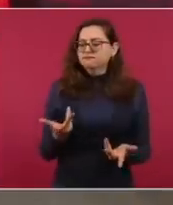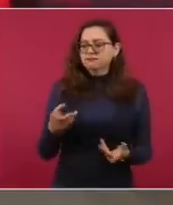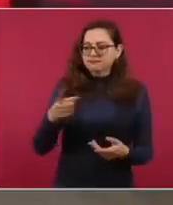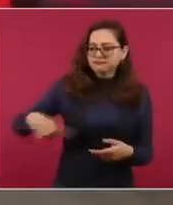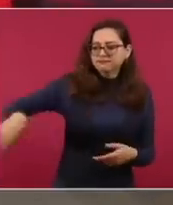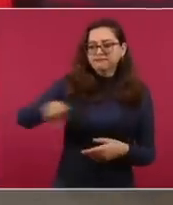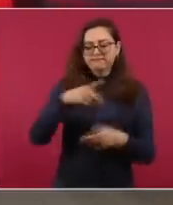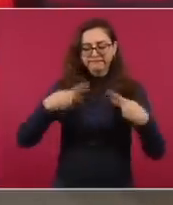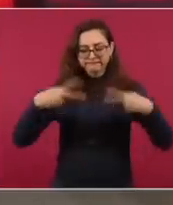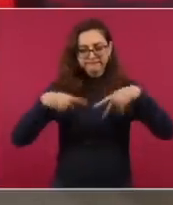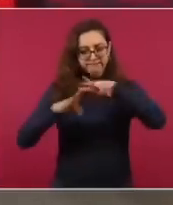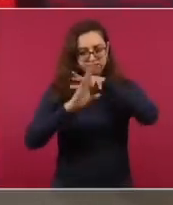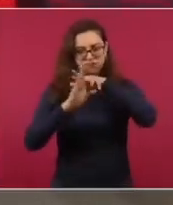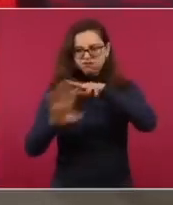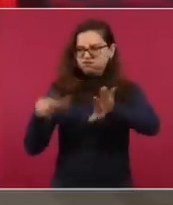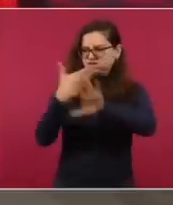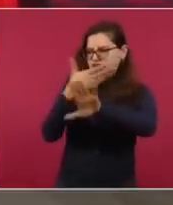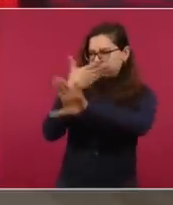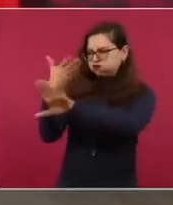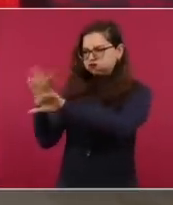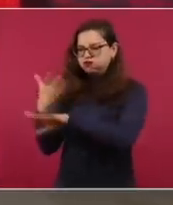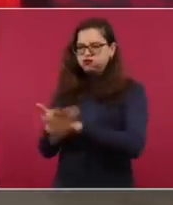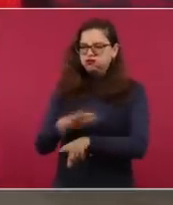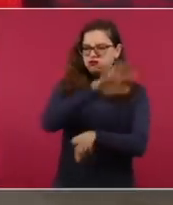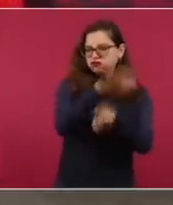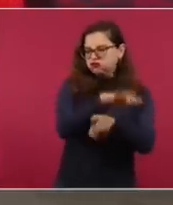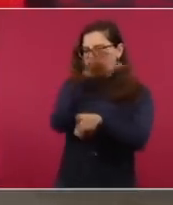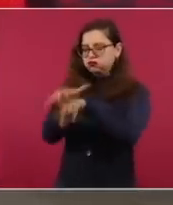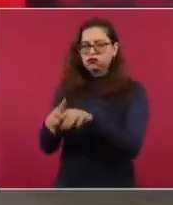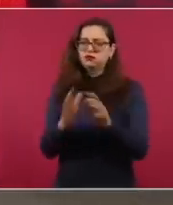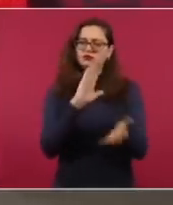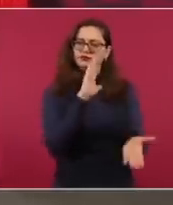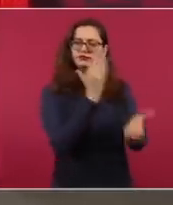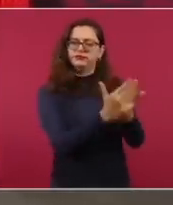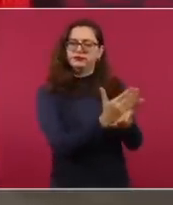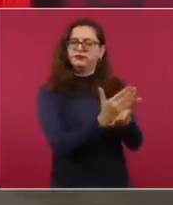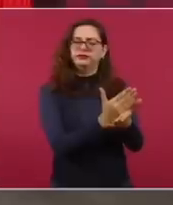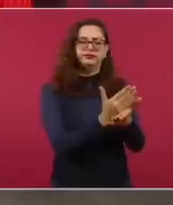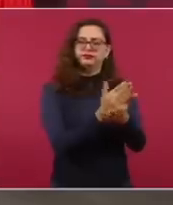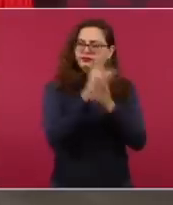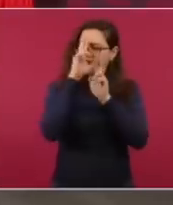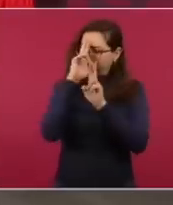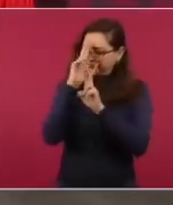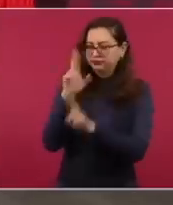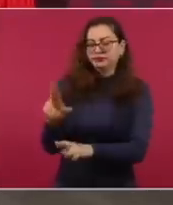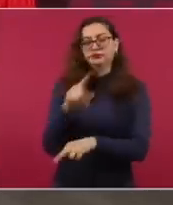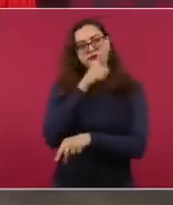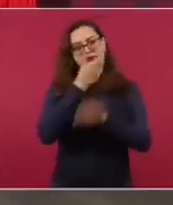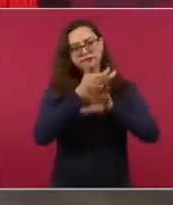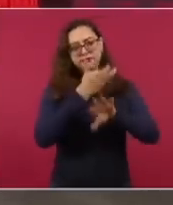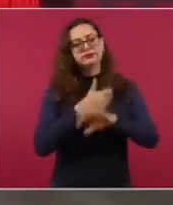razias en Estados Unidos, en Canadá,